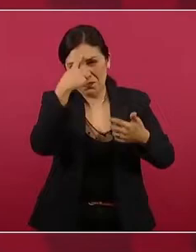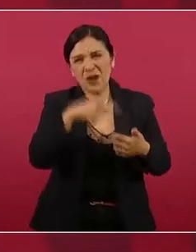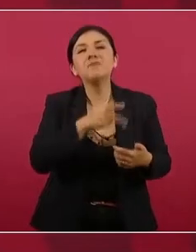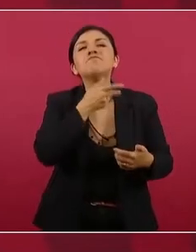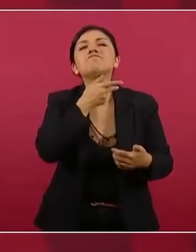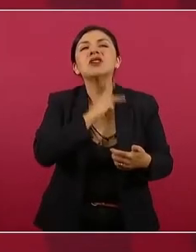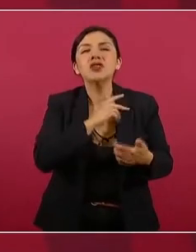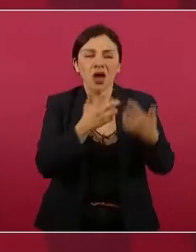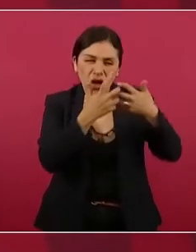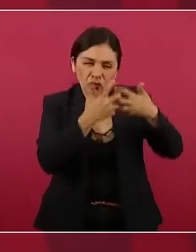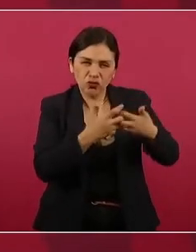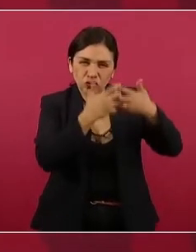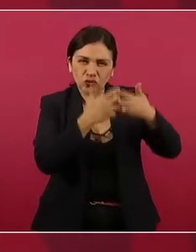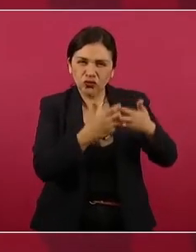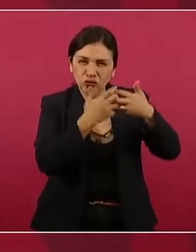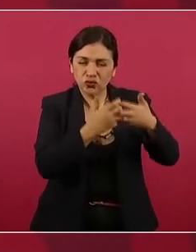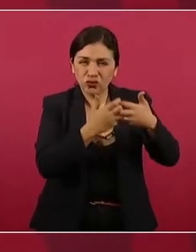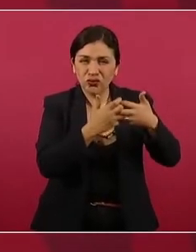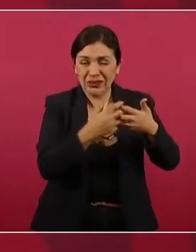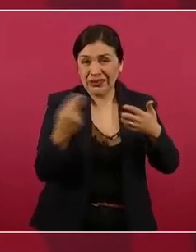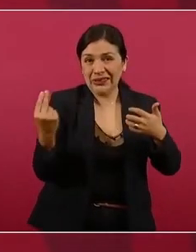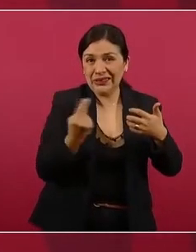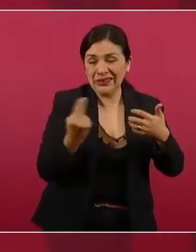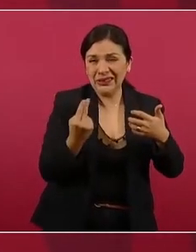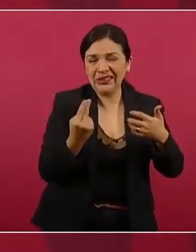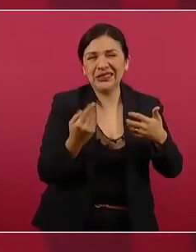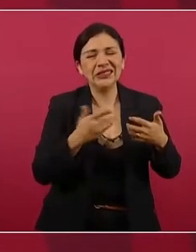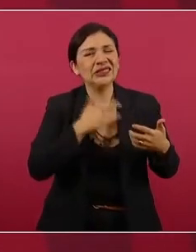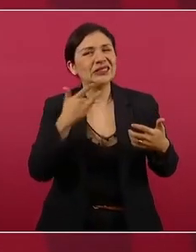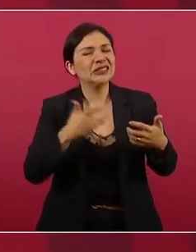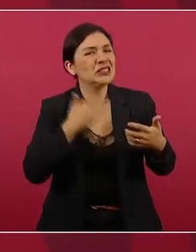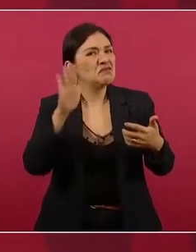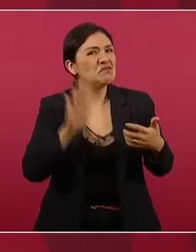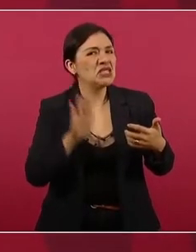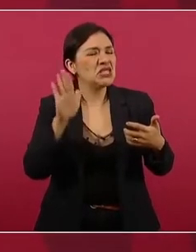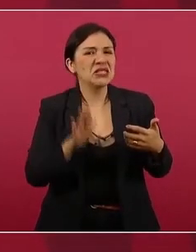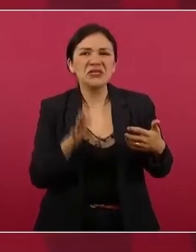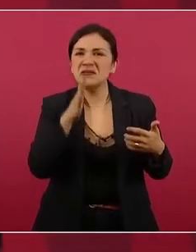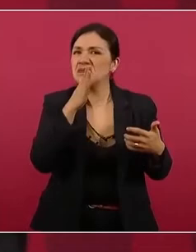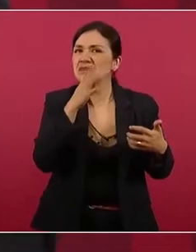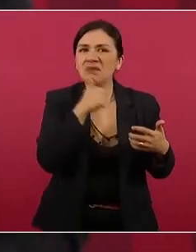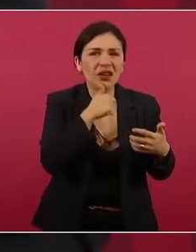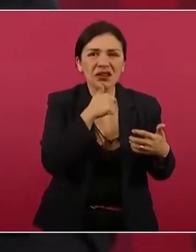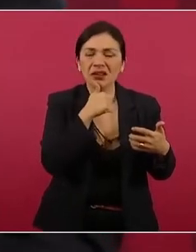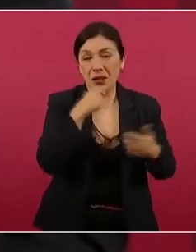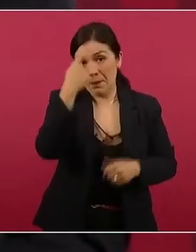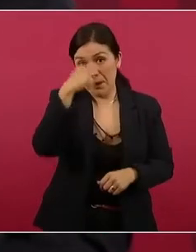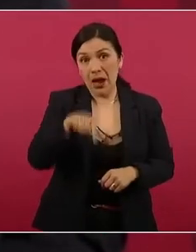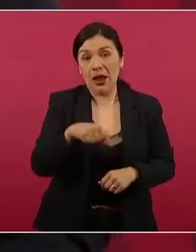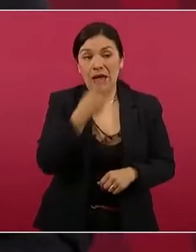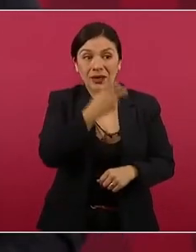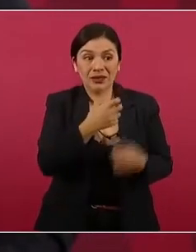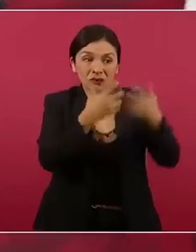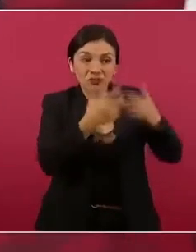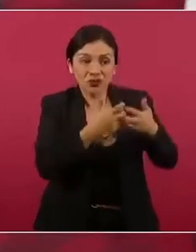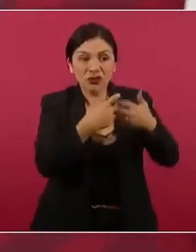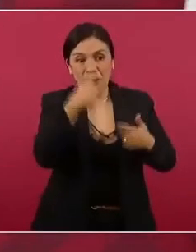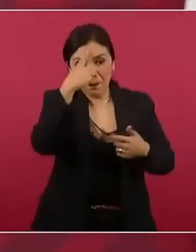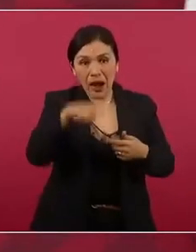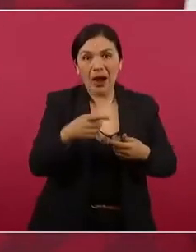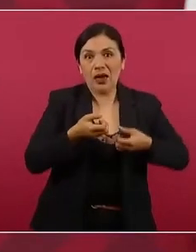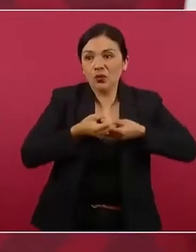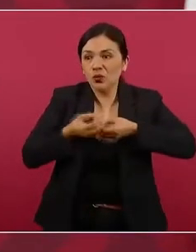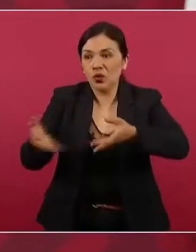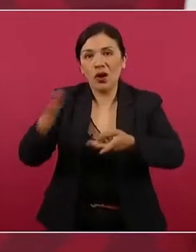que se necesita para atender el consumo